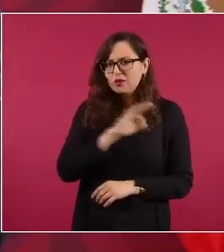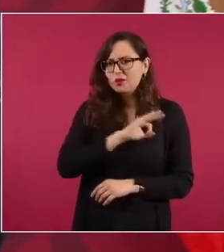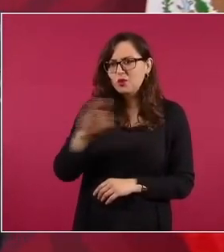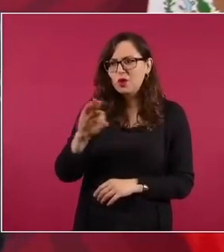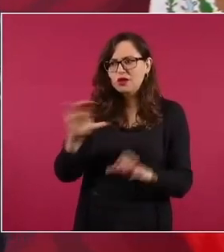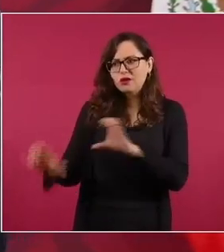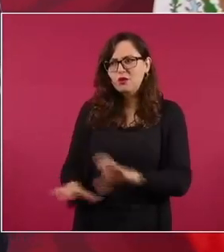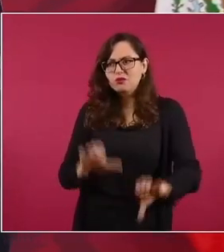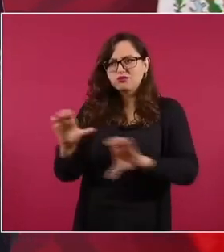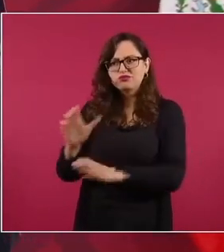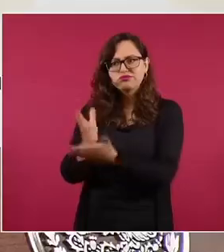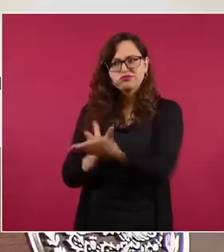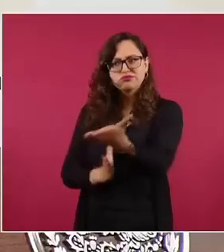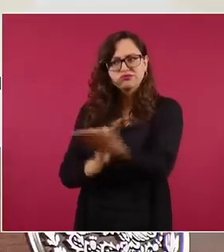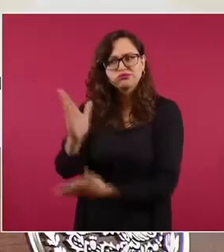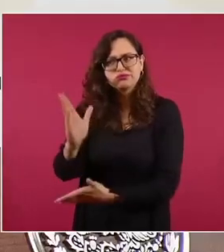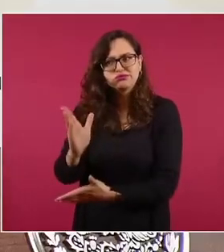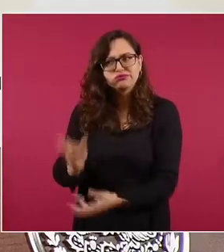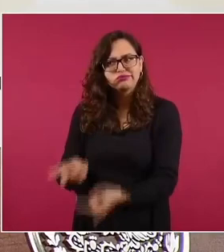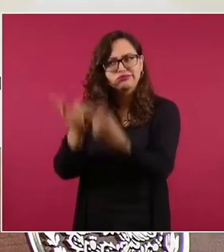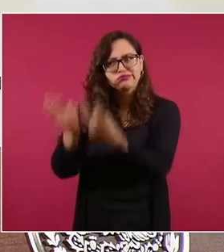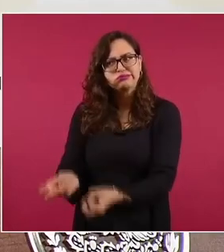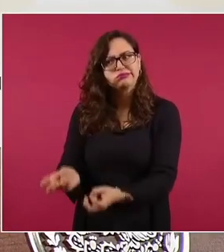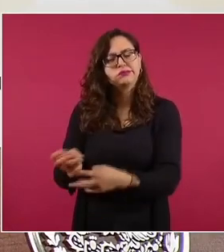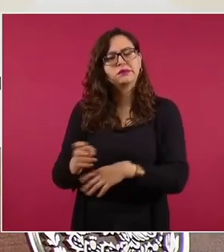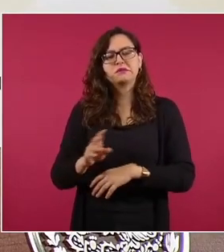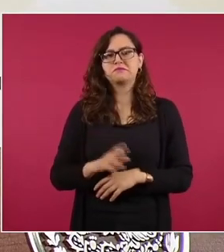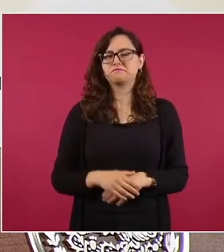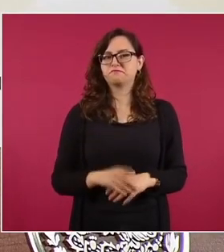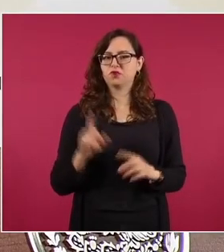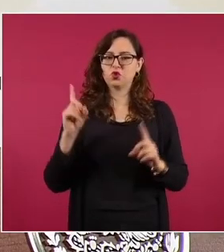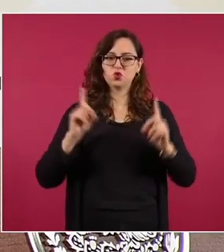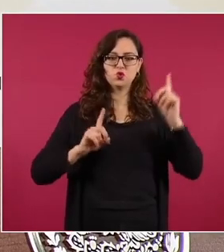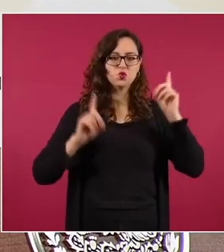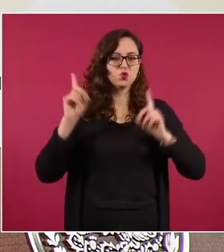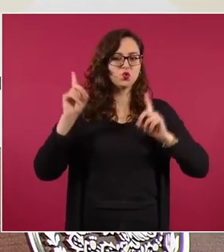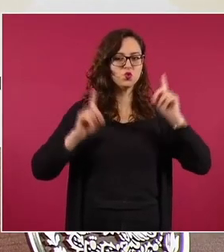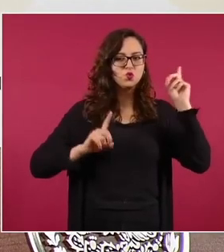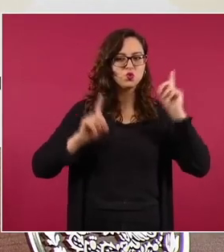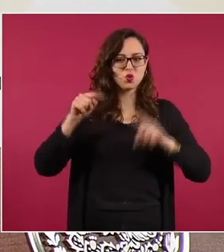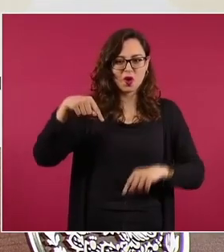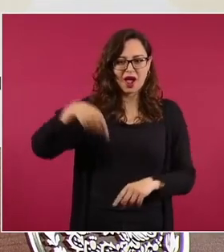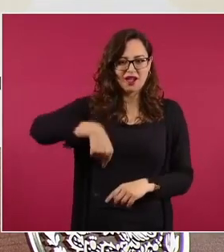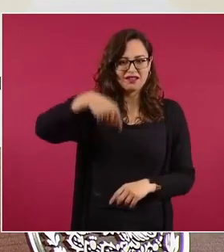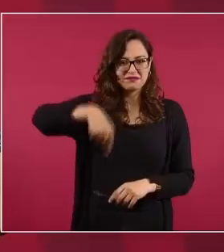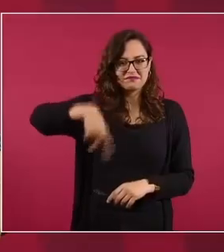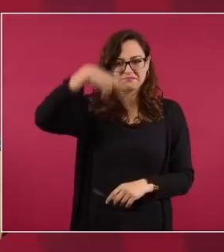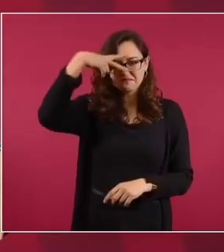campo de